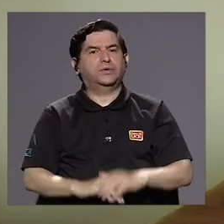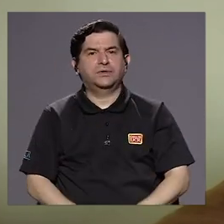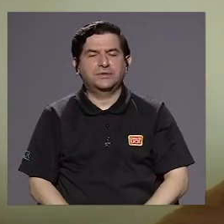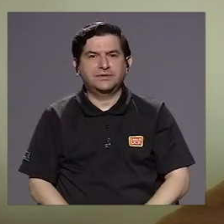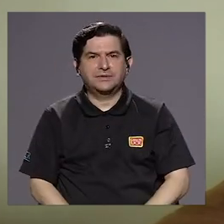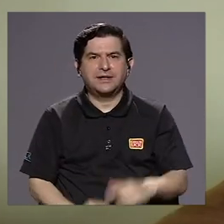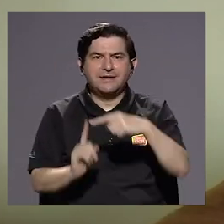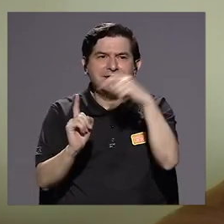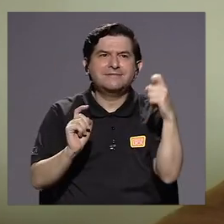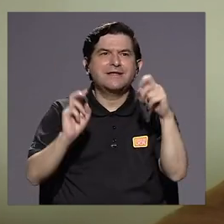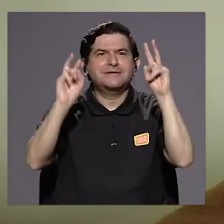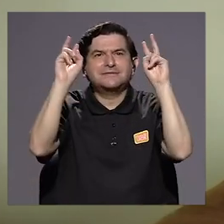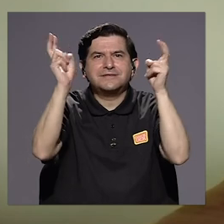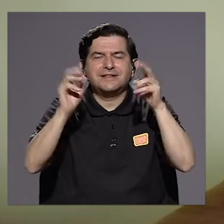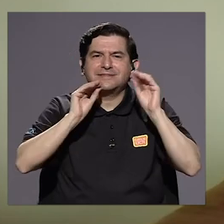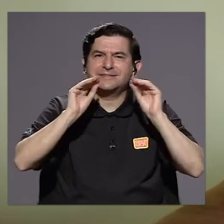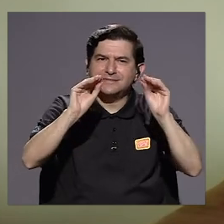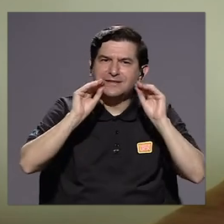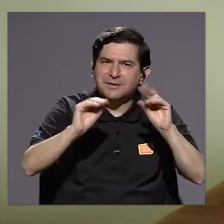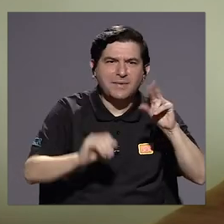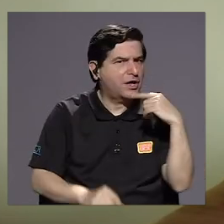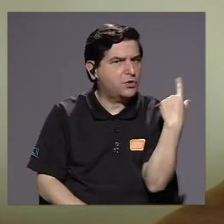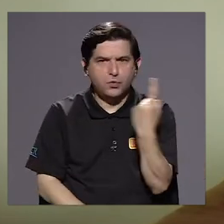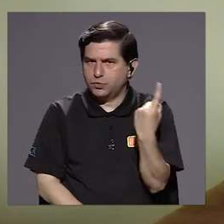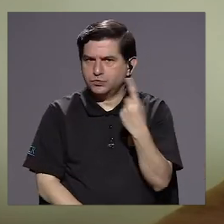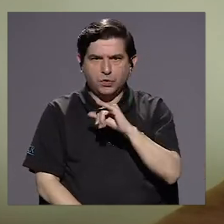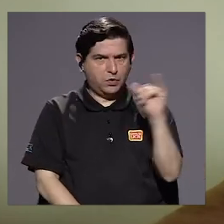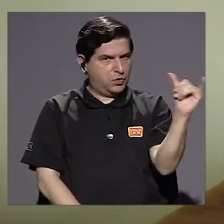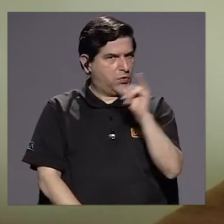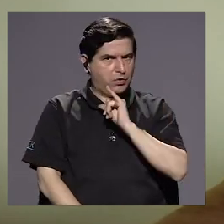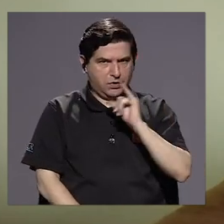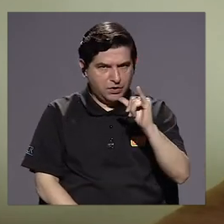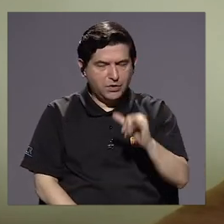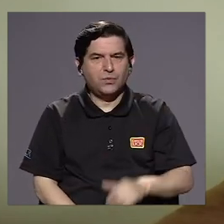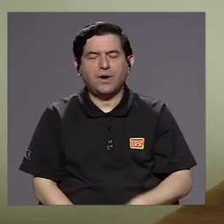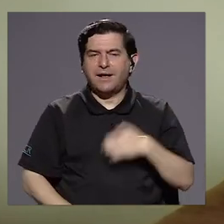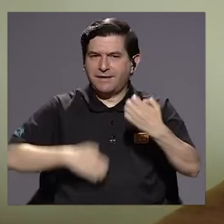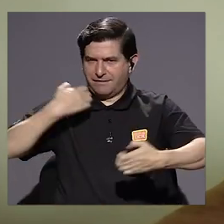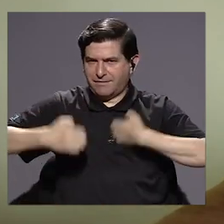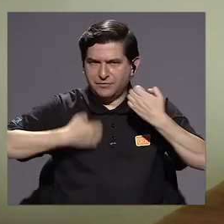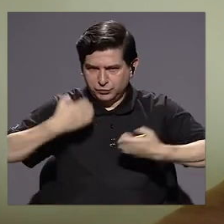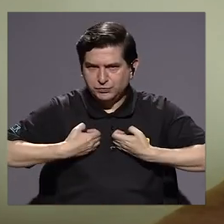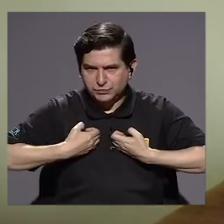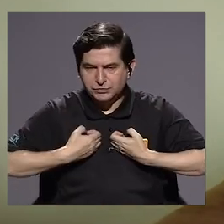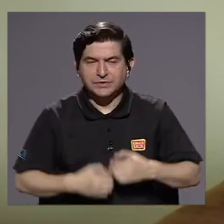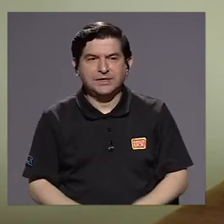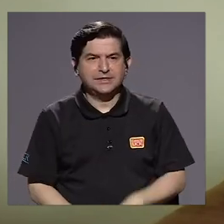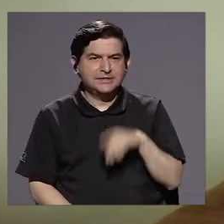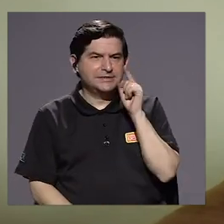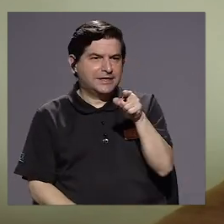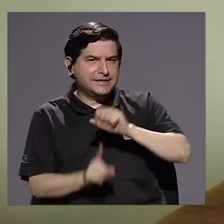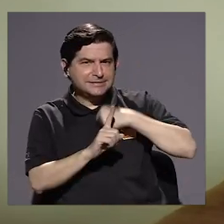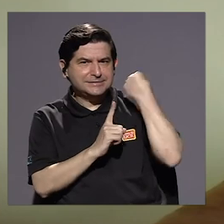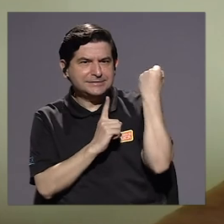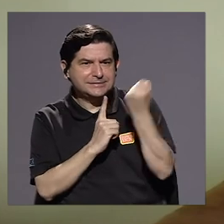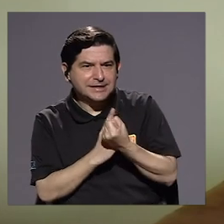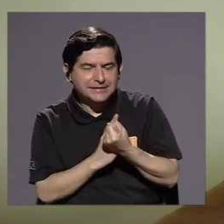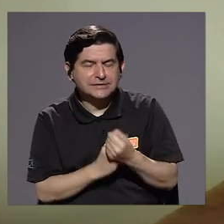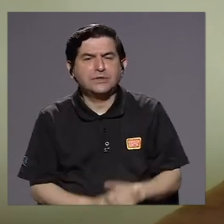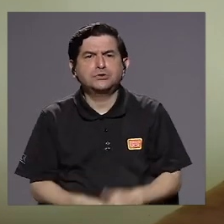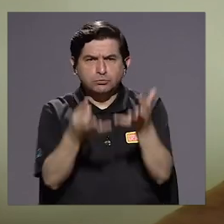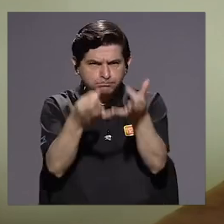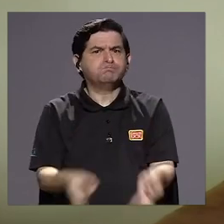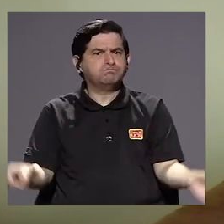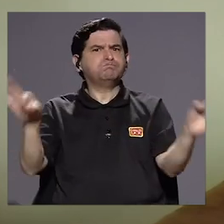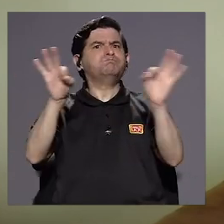desde el tema pedagógico, sino también desde el tema emocional. Yo creo que eso ha sido un indicador